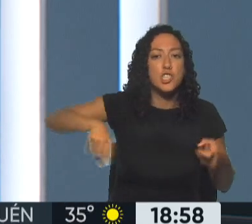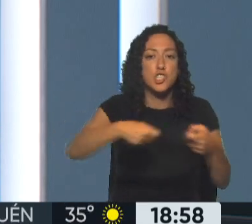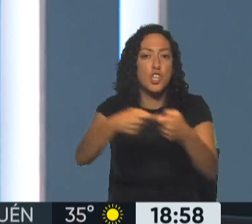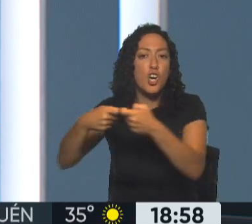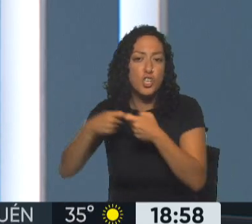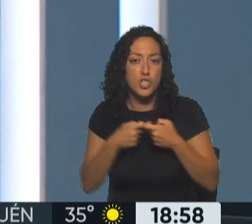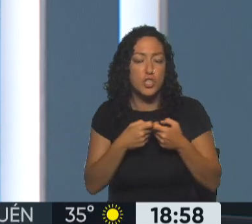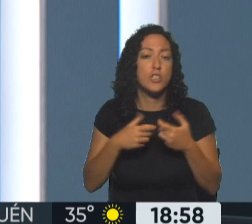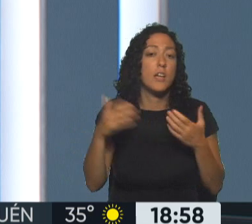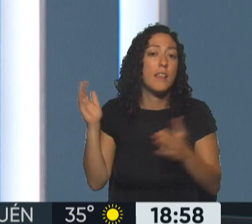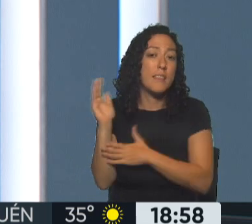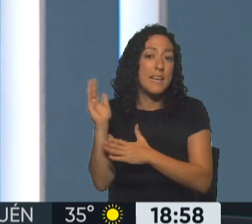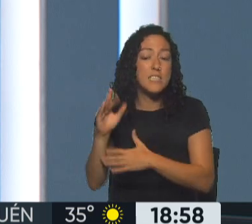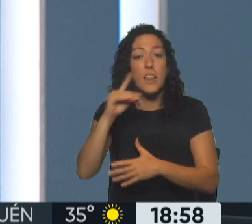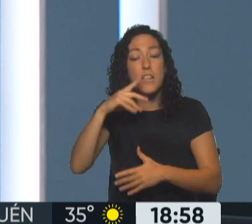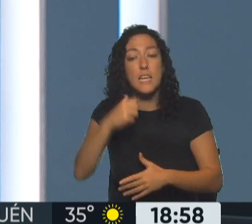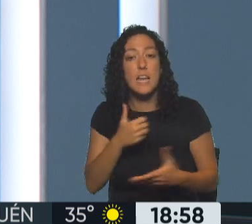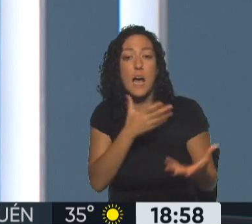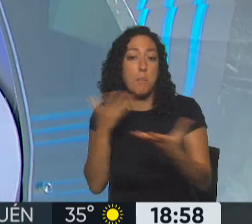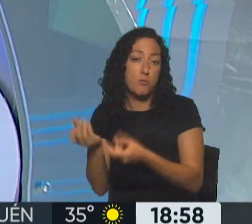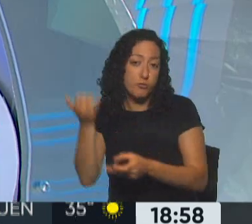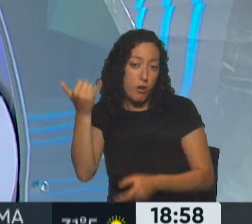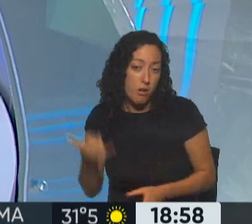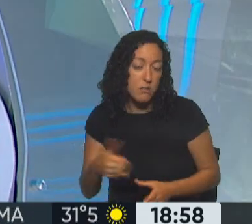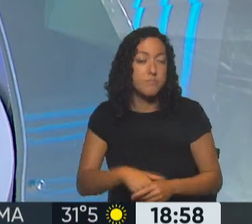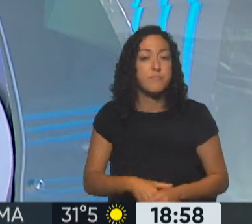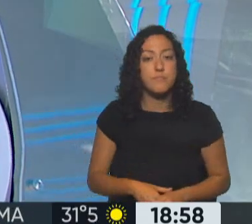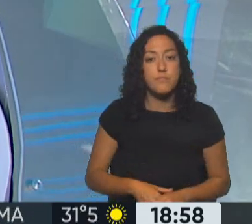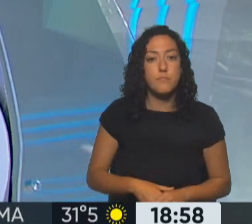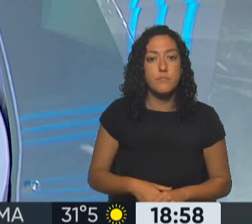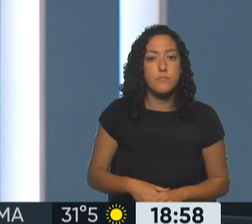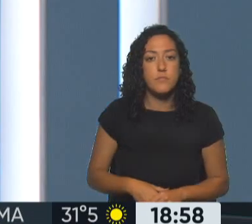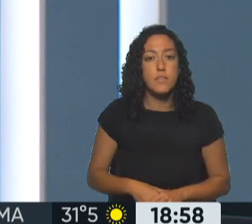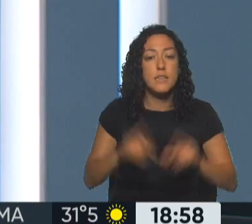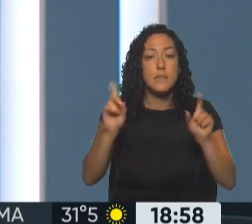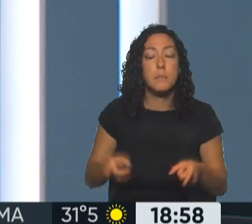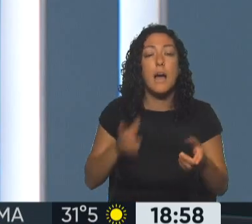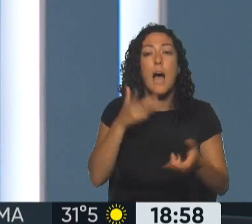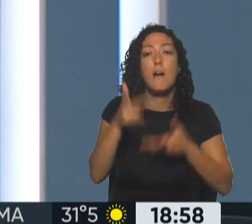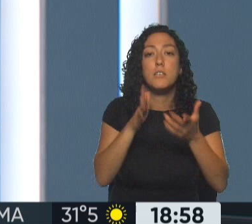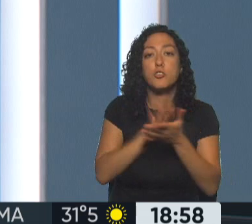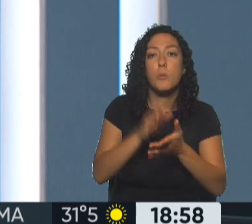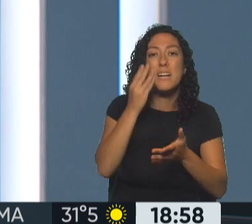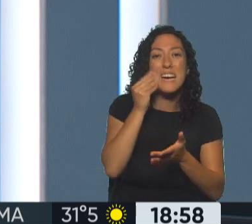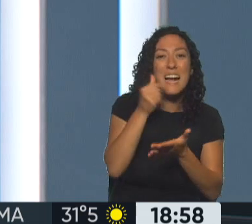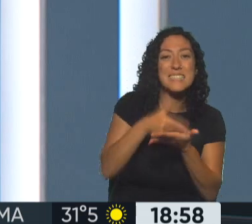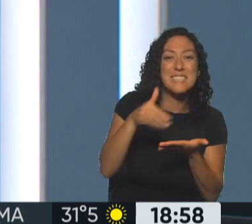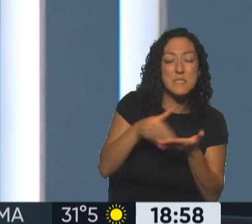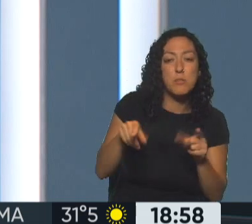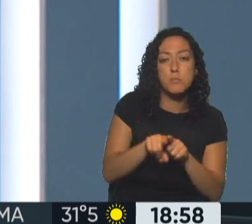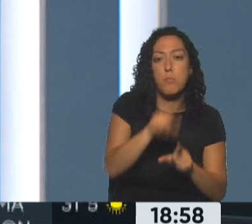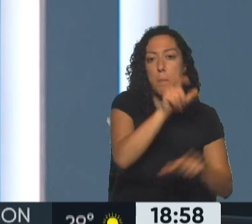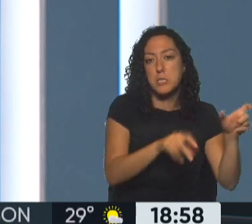apoyo de la derecha Fujimorista particularmente. Y por último hace referencia al racismo que hay, sobre todo de la elite